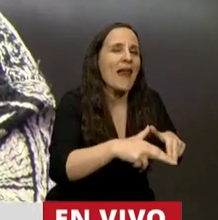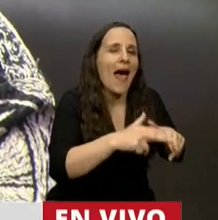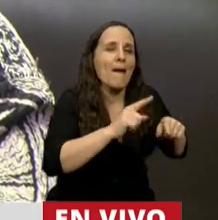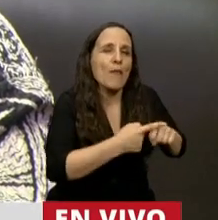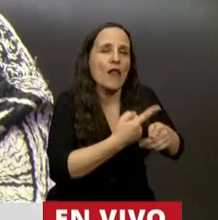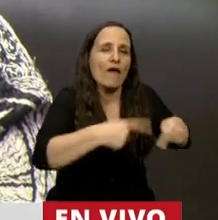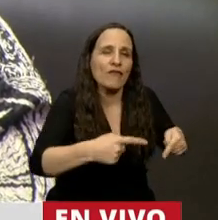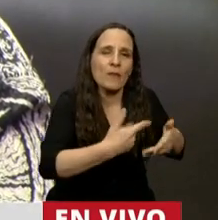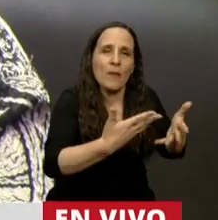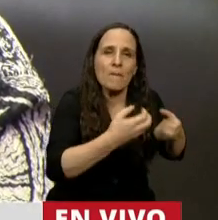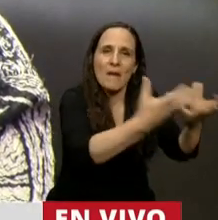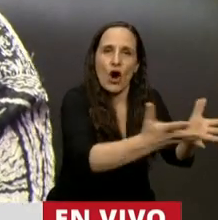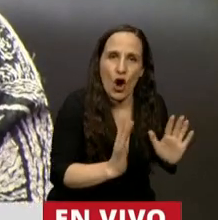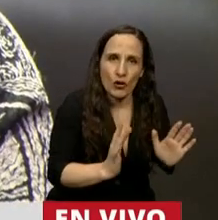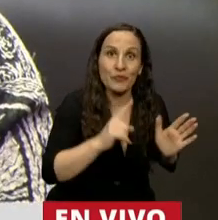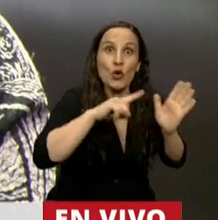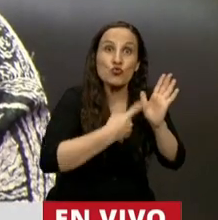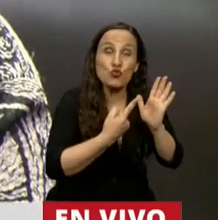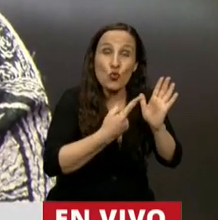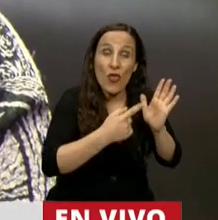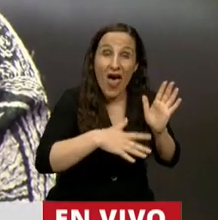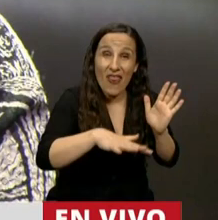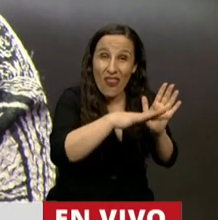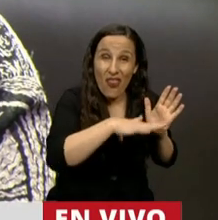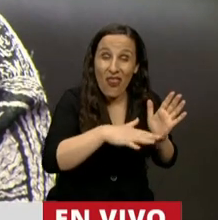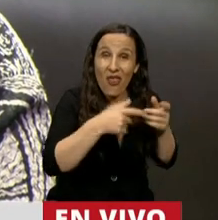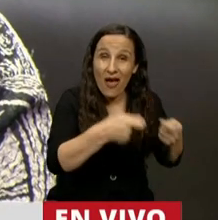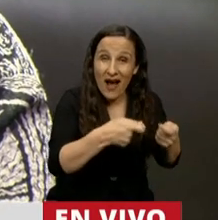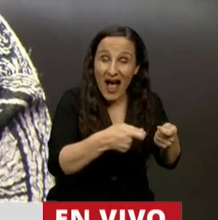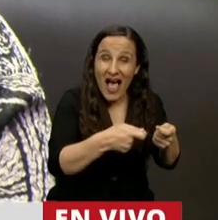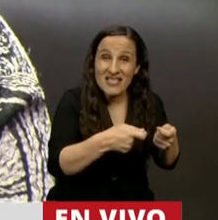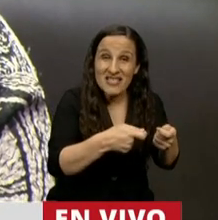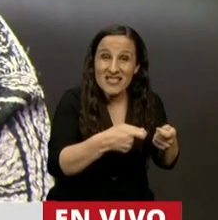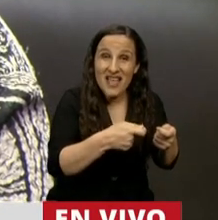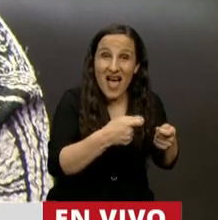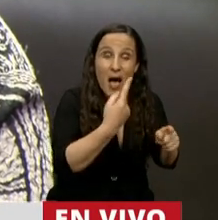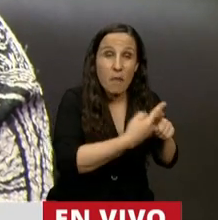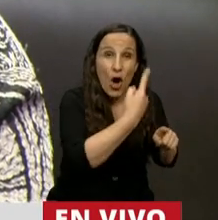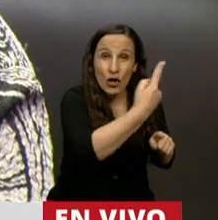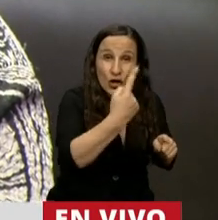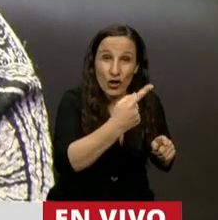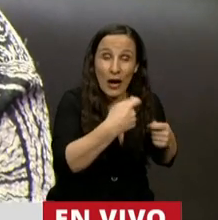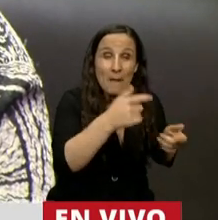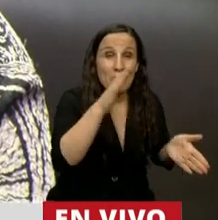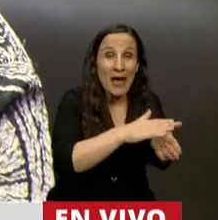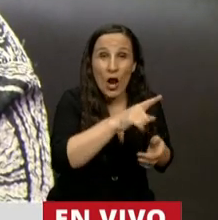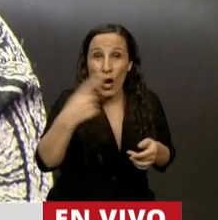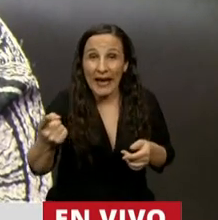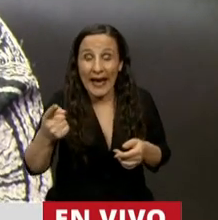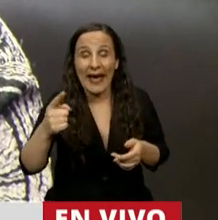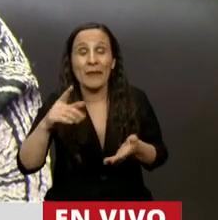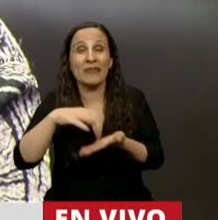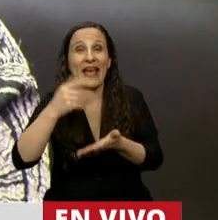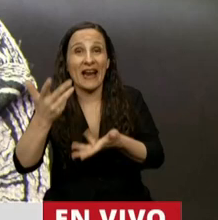ciudad de Buenos Aires gasta menos por habitante que Tierra del Fuego. Neuquén